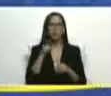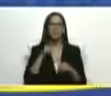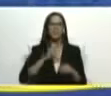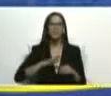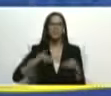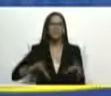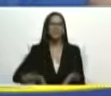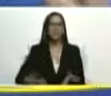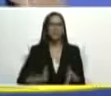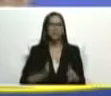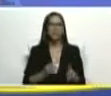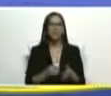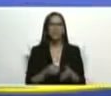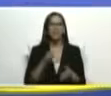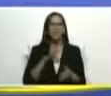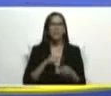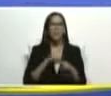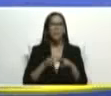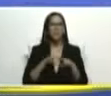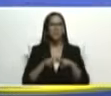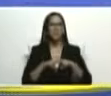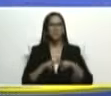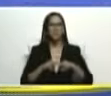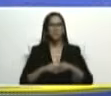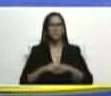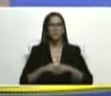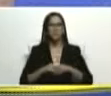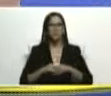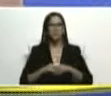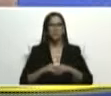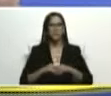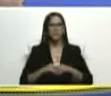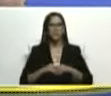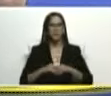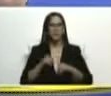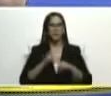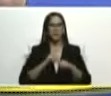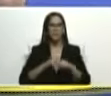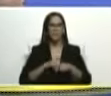naciendo estábamos chamitos chamiticos pues